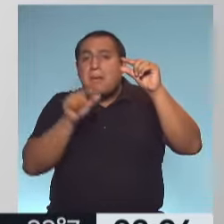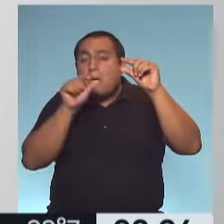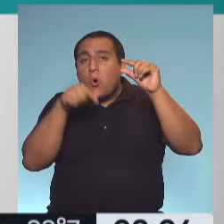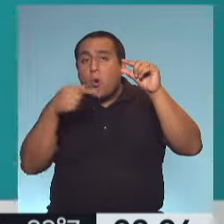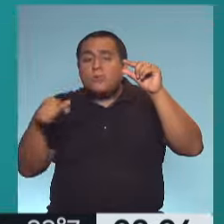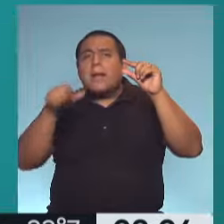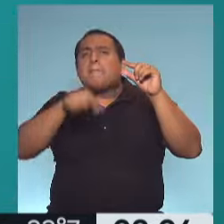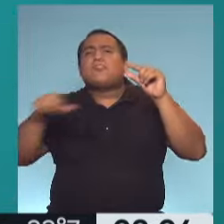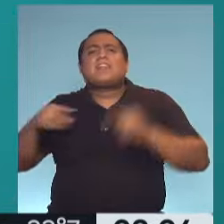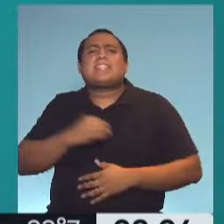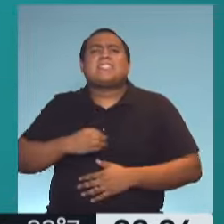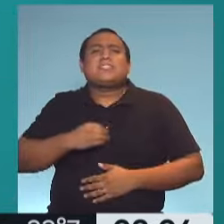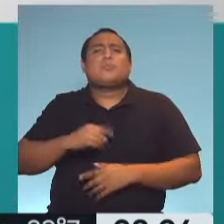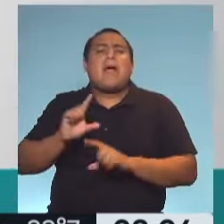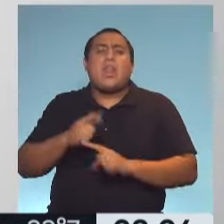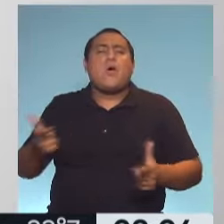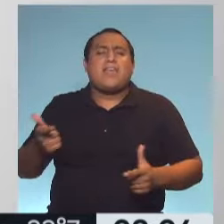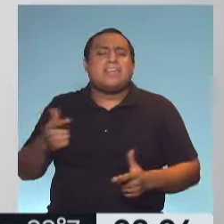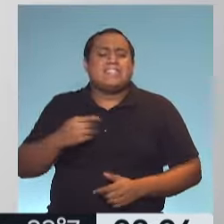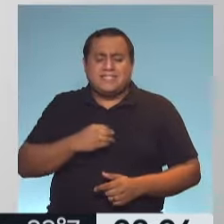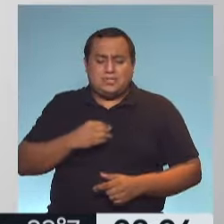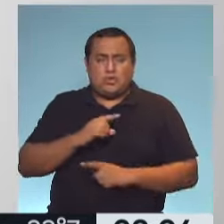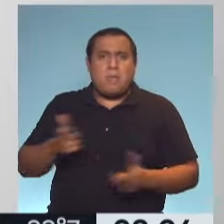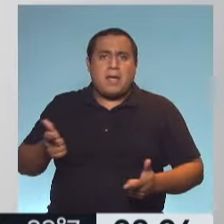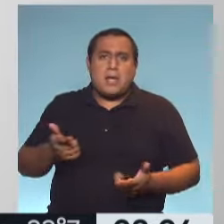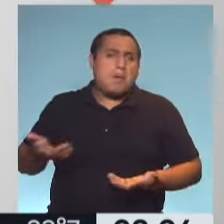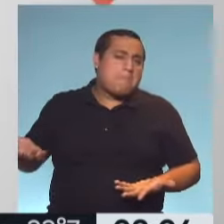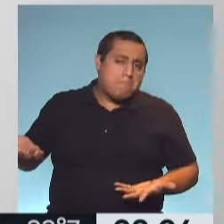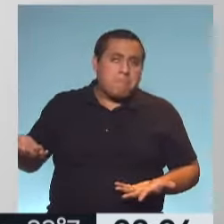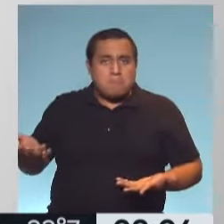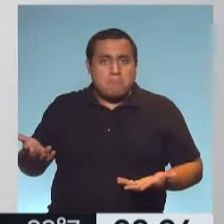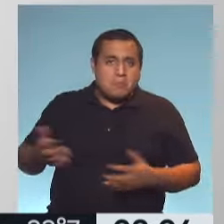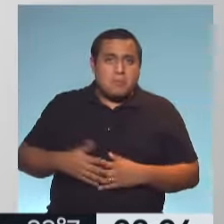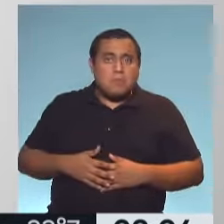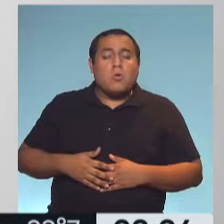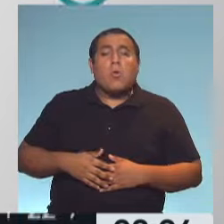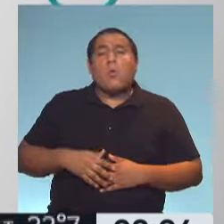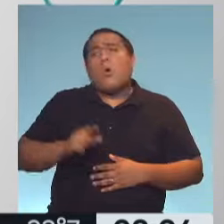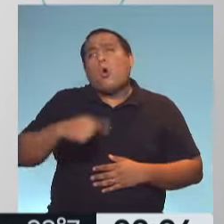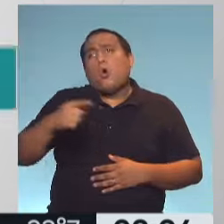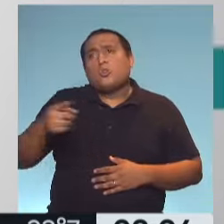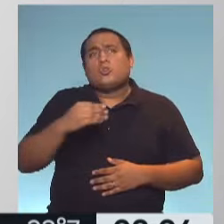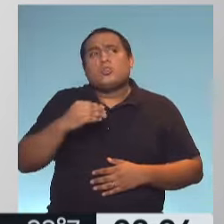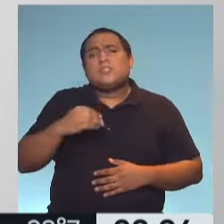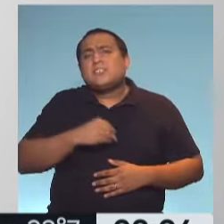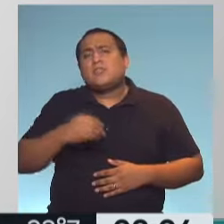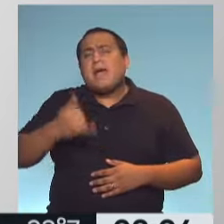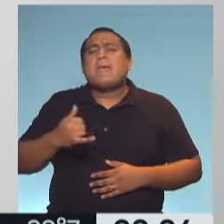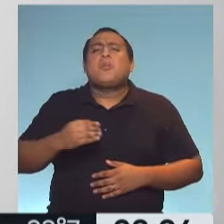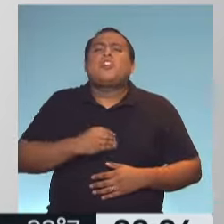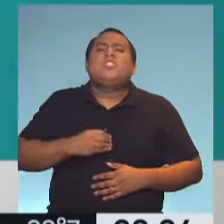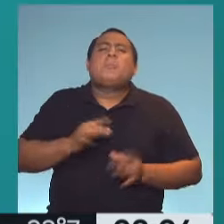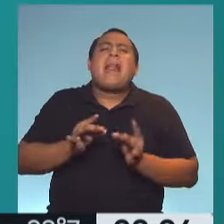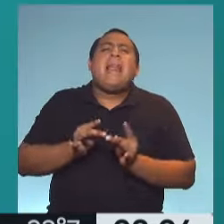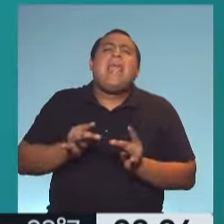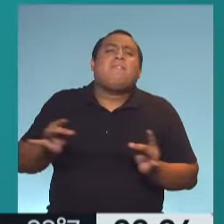asintomáticas, que son esas personas que no presentan o oligosintomáticas también, que pueden tal vez tener algún síntoma muy, pero muy leve